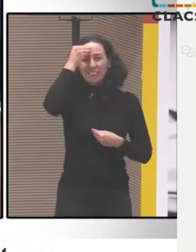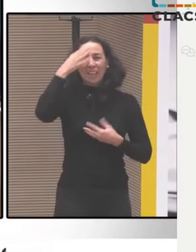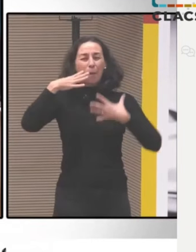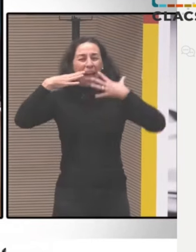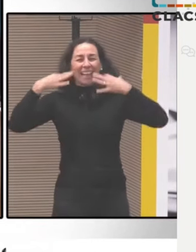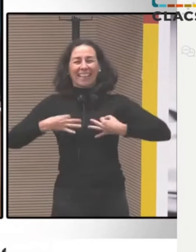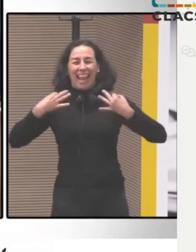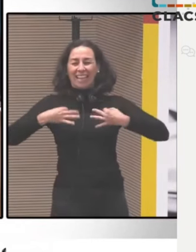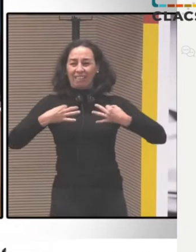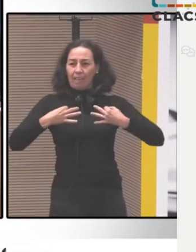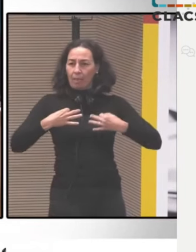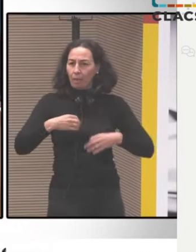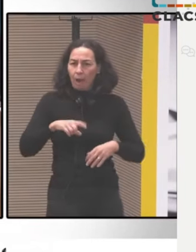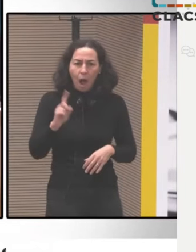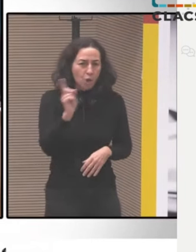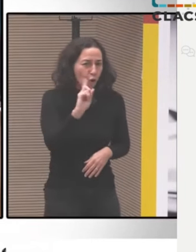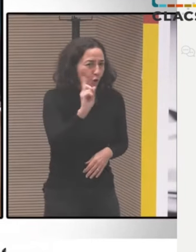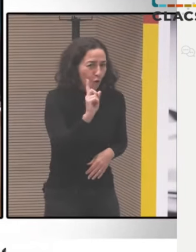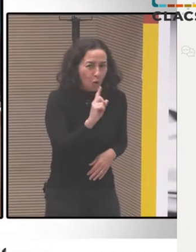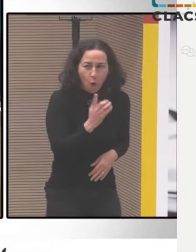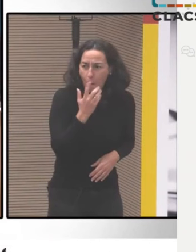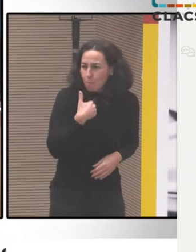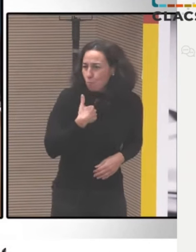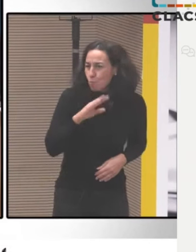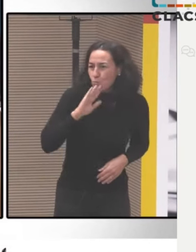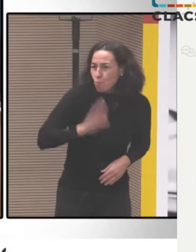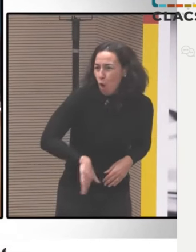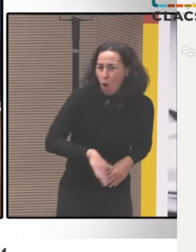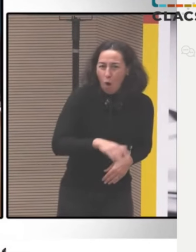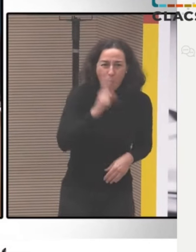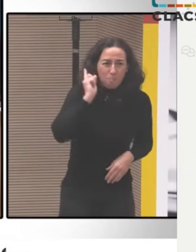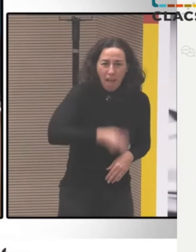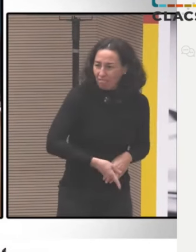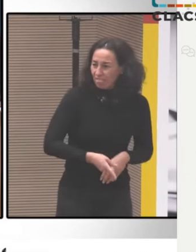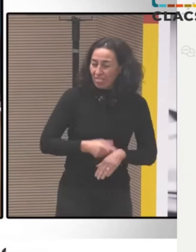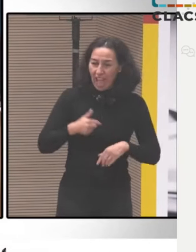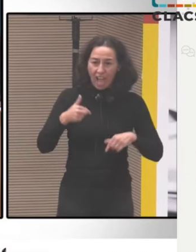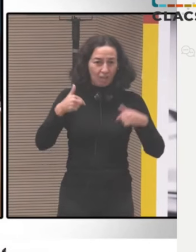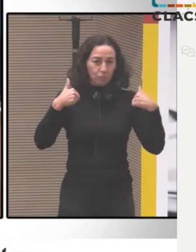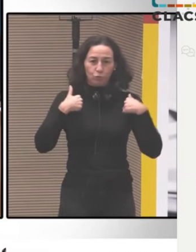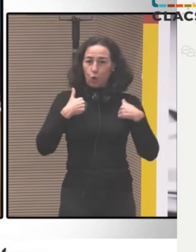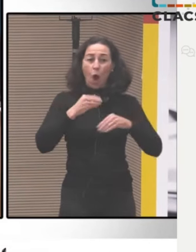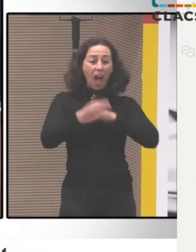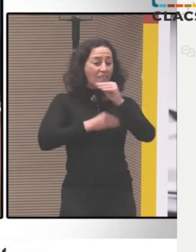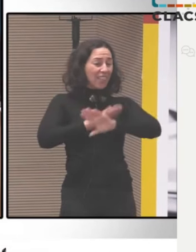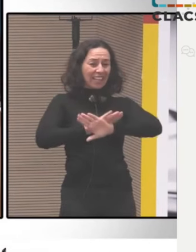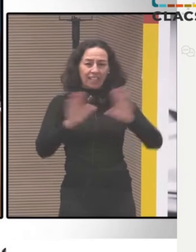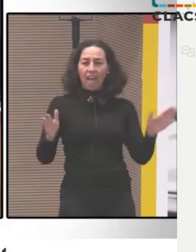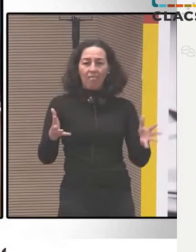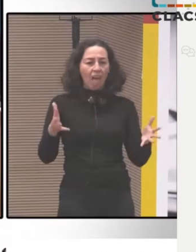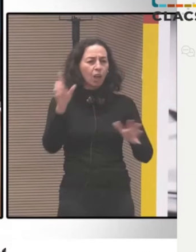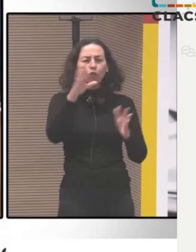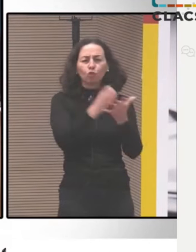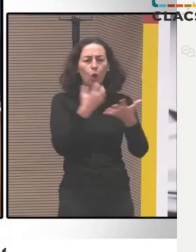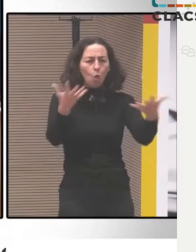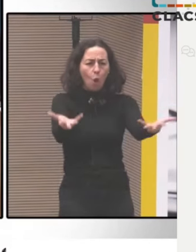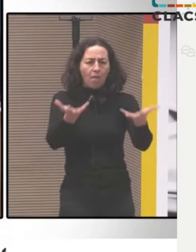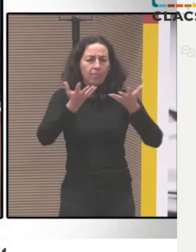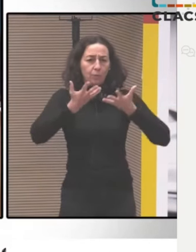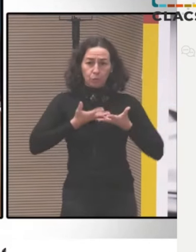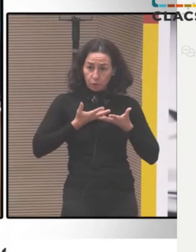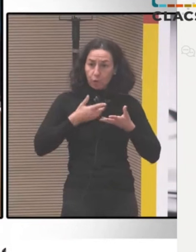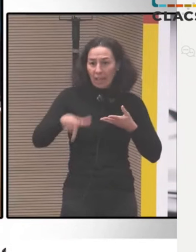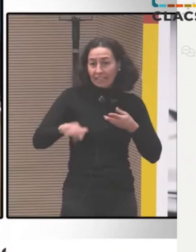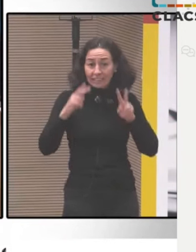enfrentamiento del patriarcado, considerando también que las mujeres han ocupado históricamente un papel